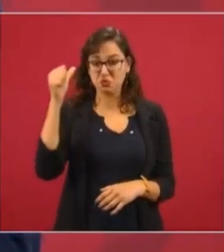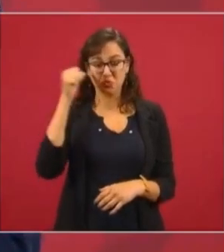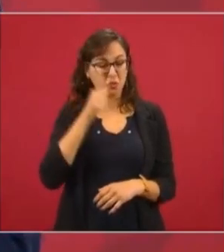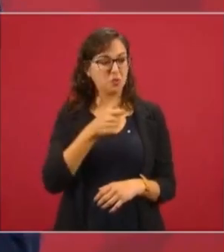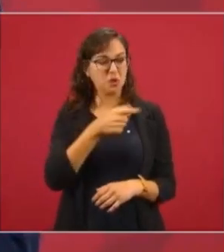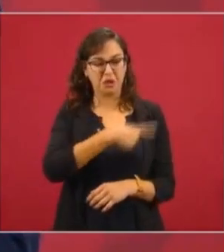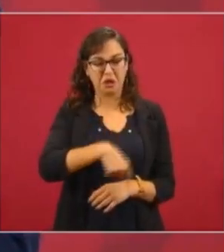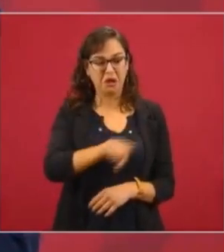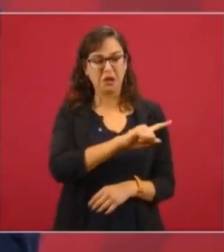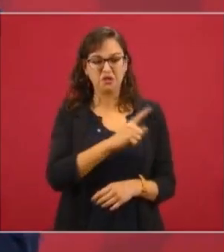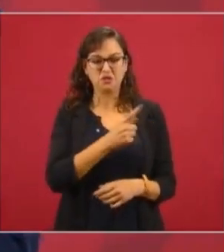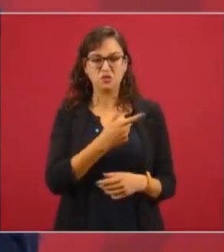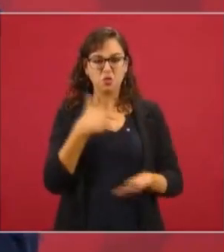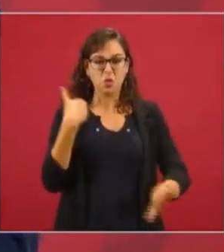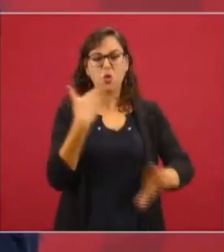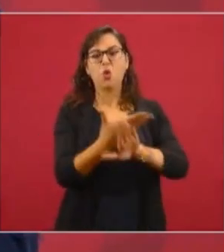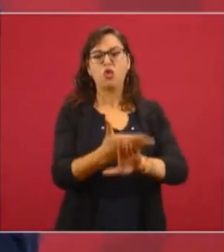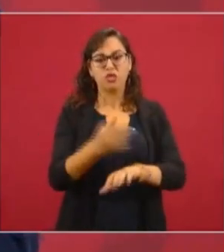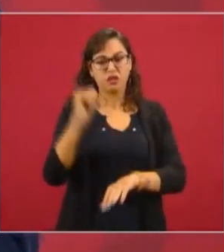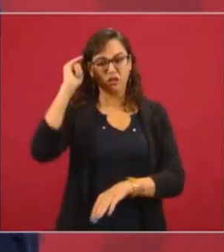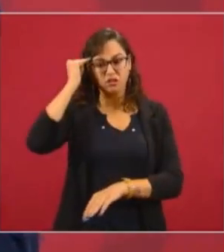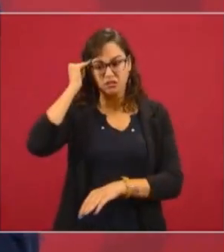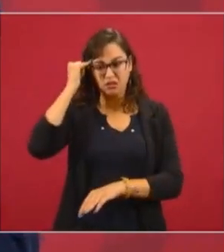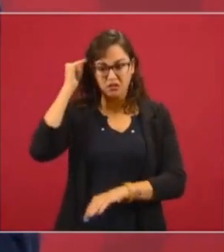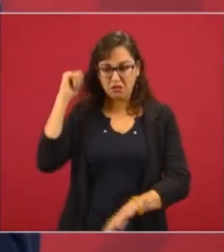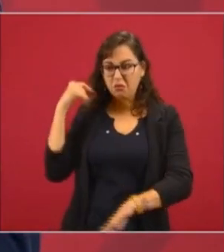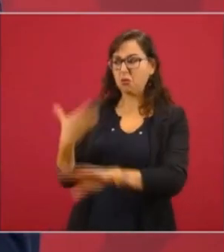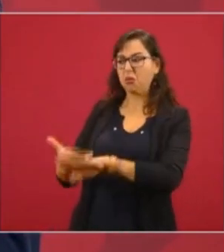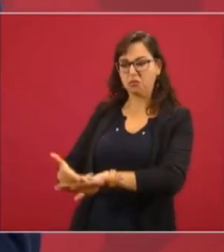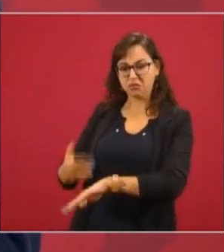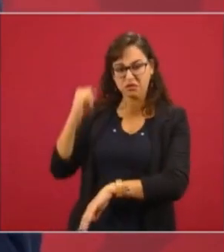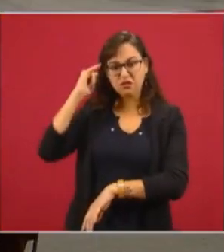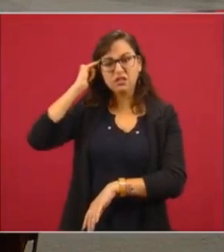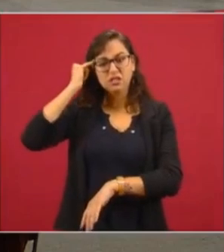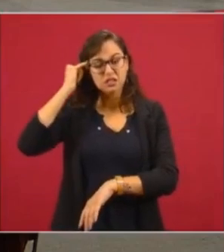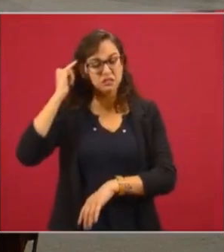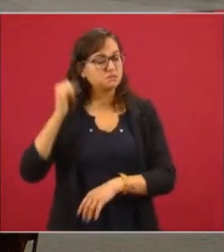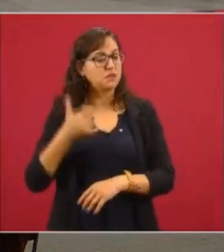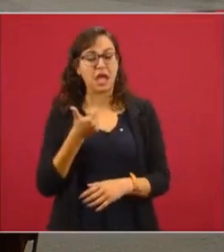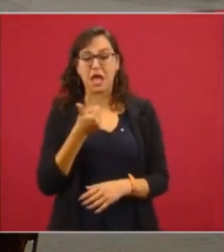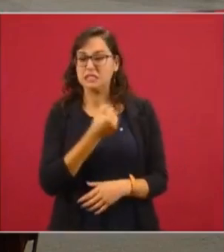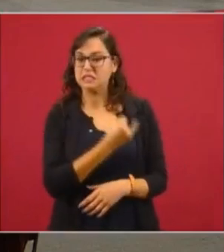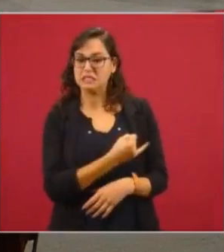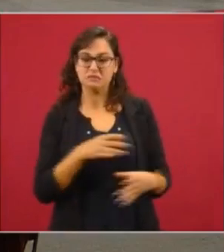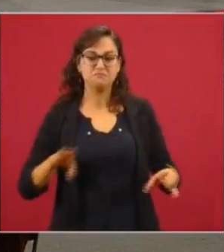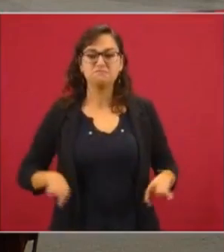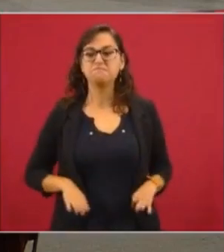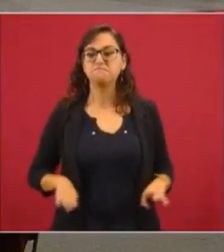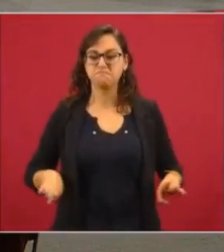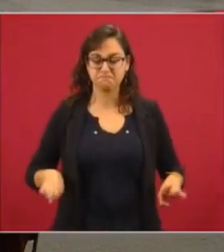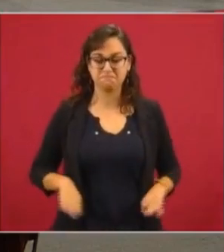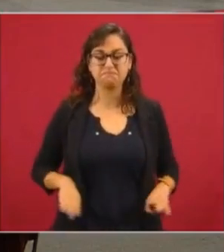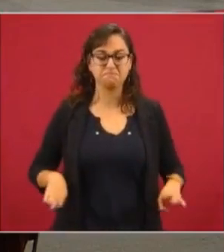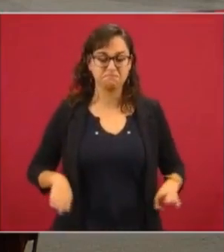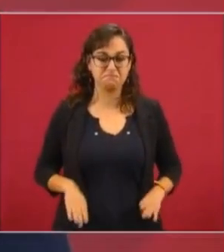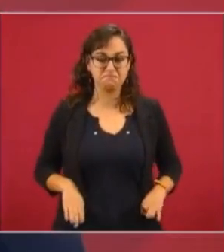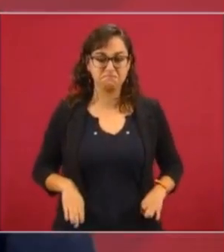represivos, se fueron